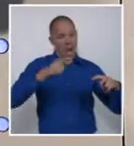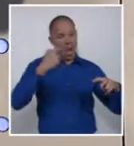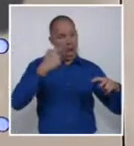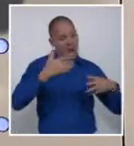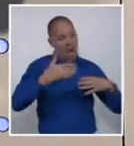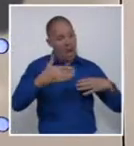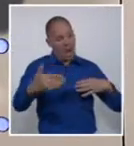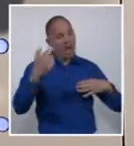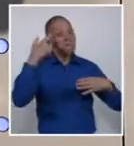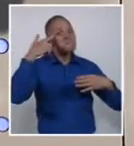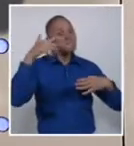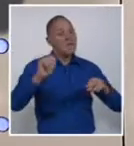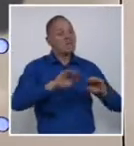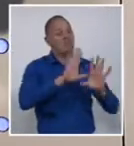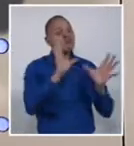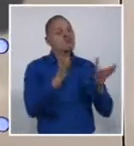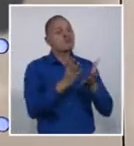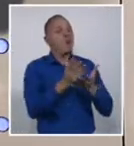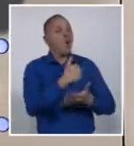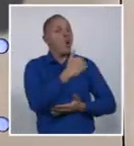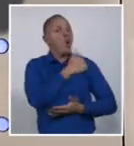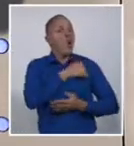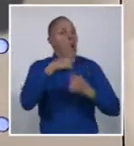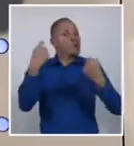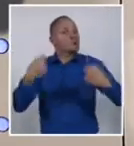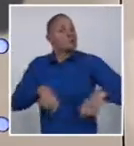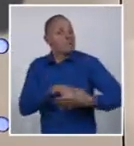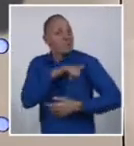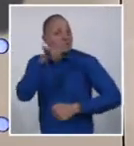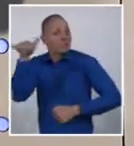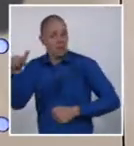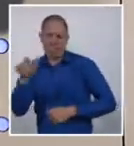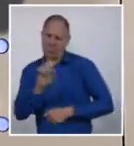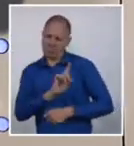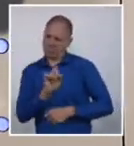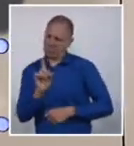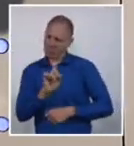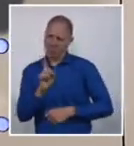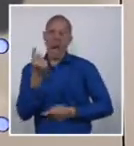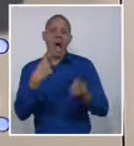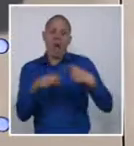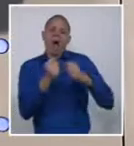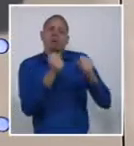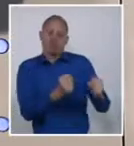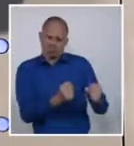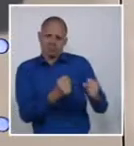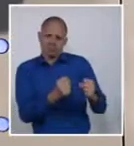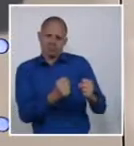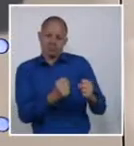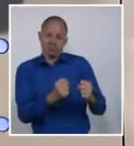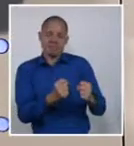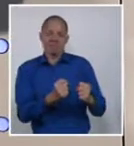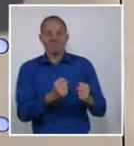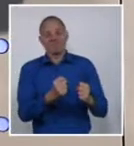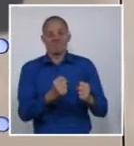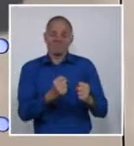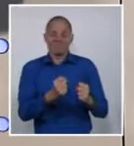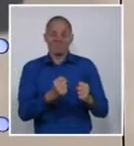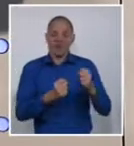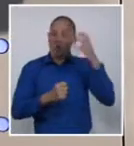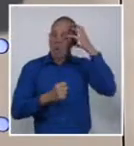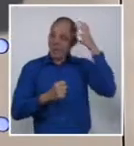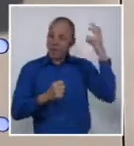Pero primero, con el apoyo de la Casa Blanca, el gobierno afgano deberá gestionar el